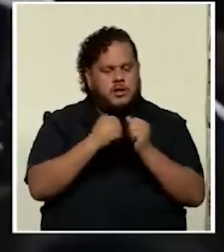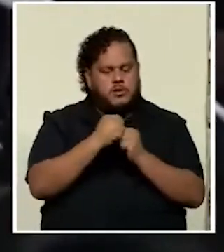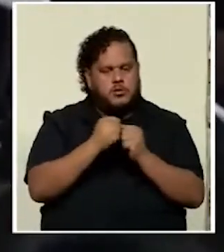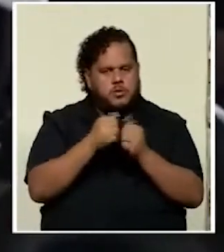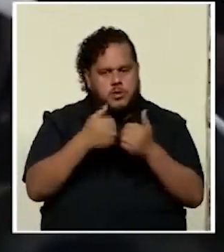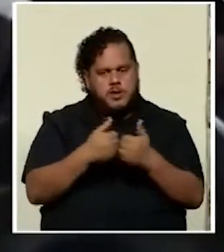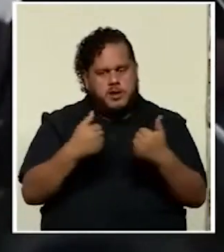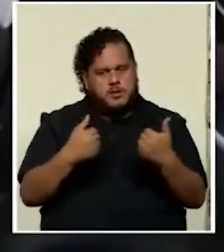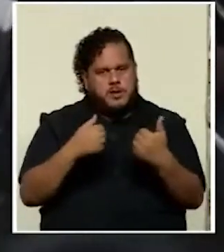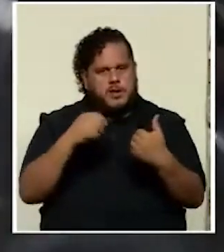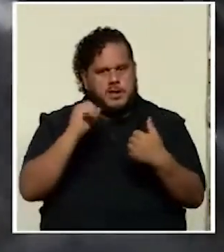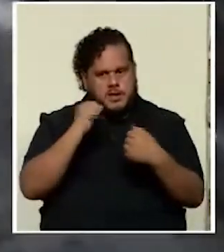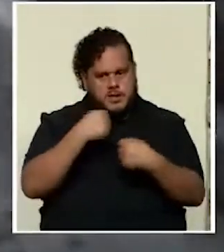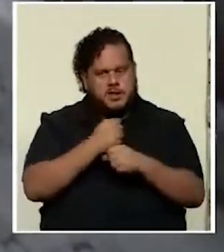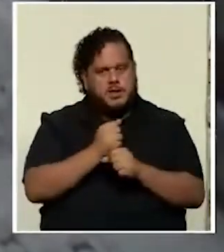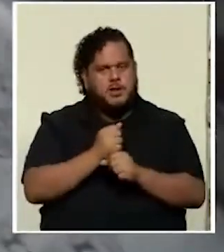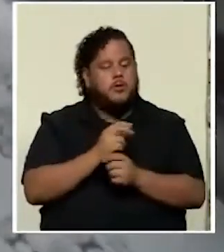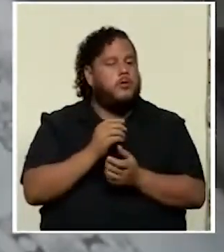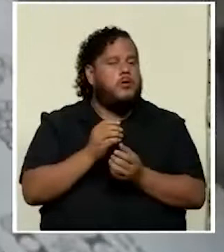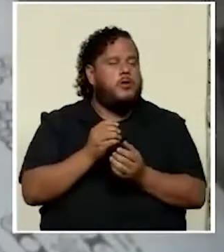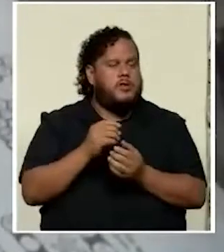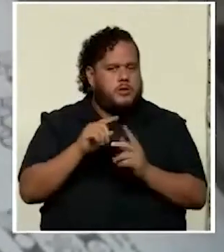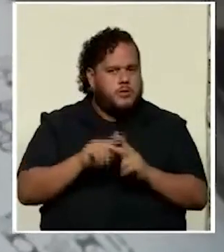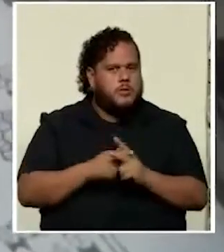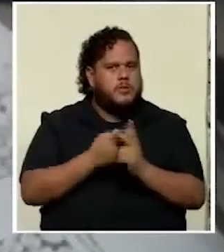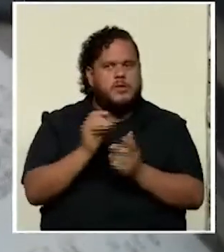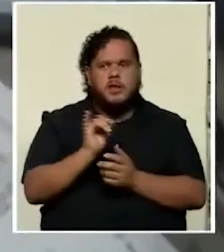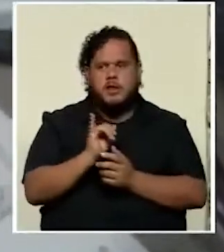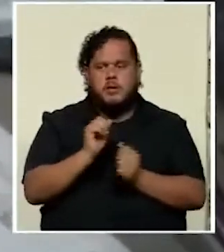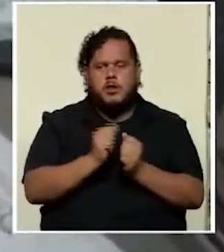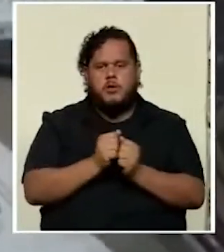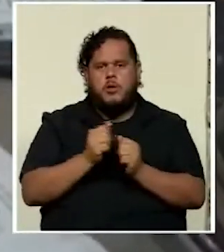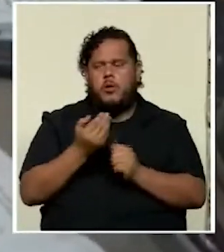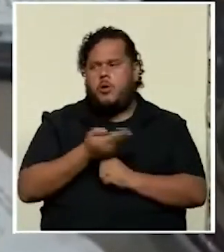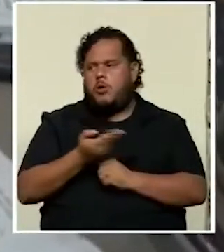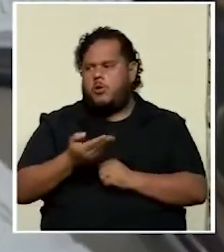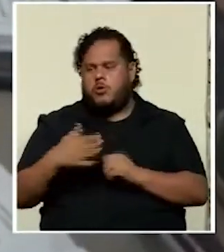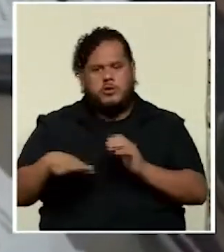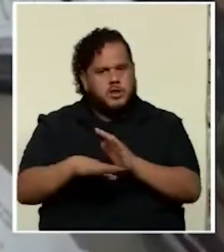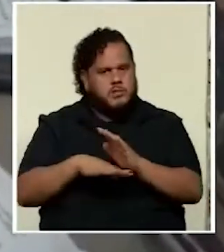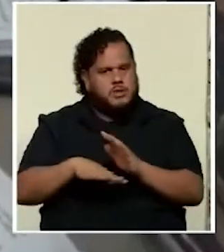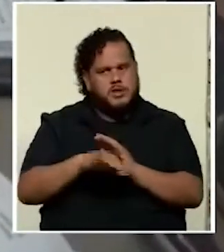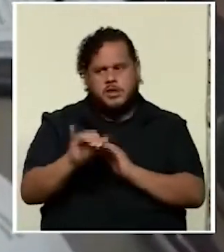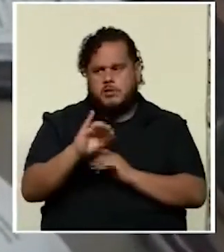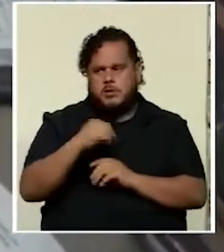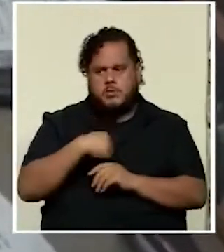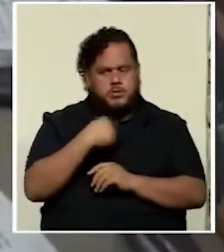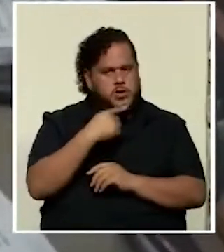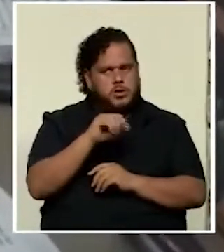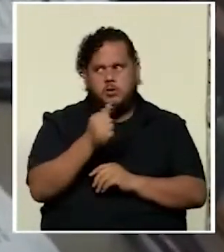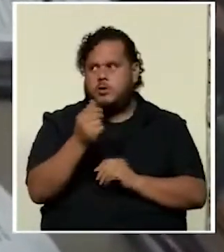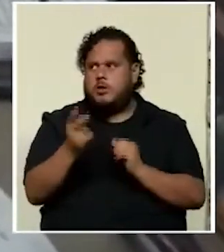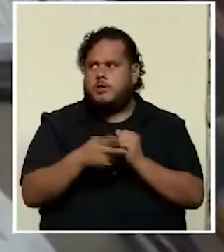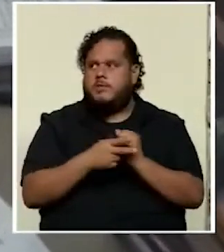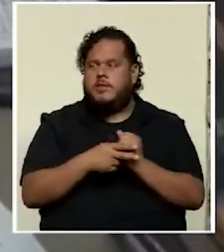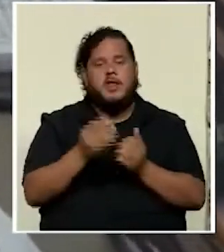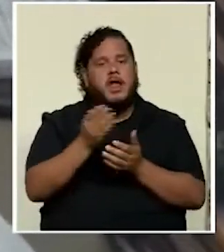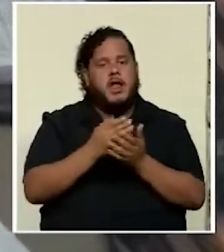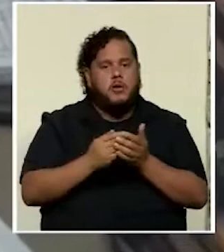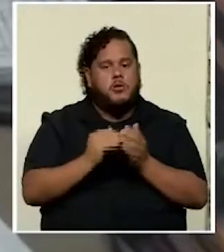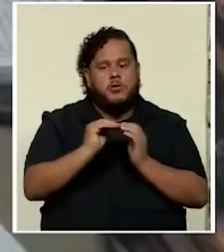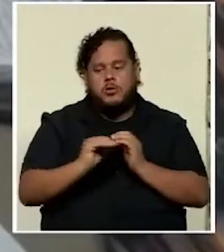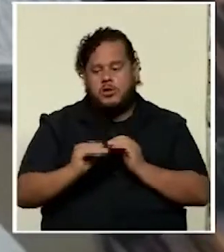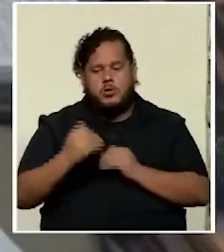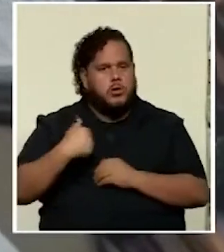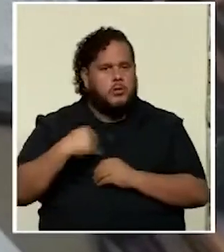educativa que se está creando sino comenzar inclusive con cosas básicas porque como he dicho yo en otras ocasiones hay niños y niñas que